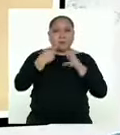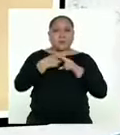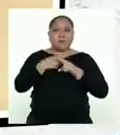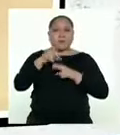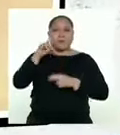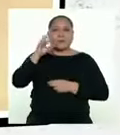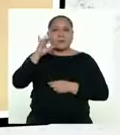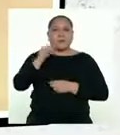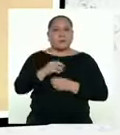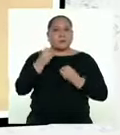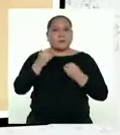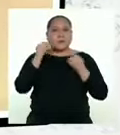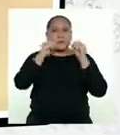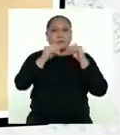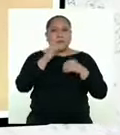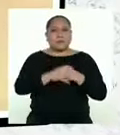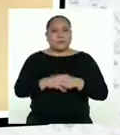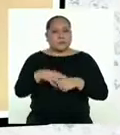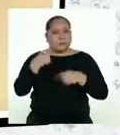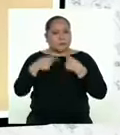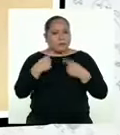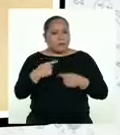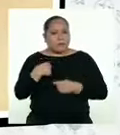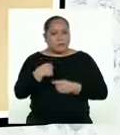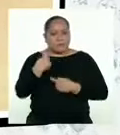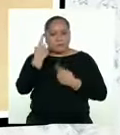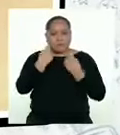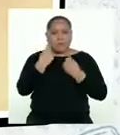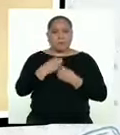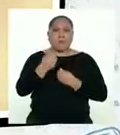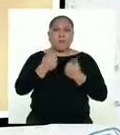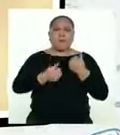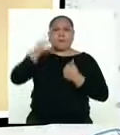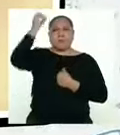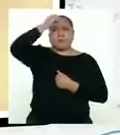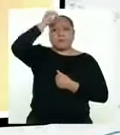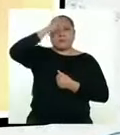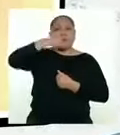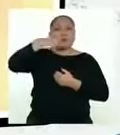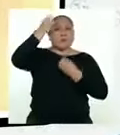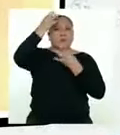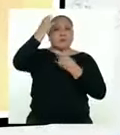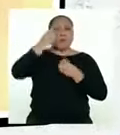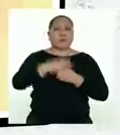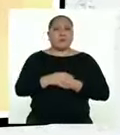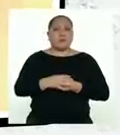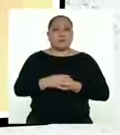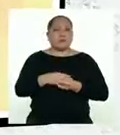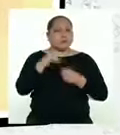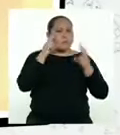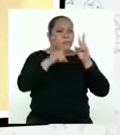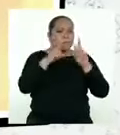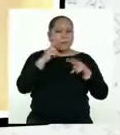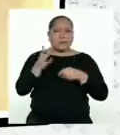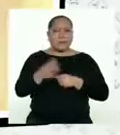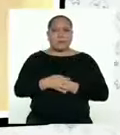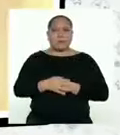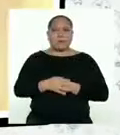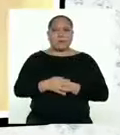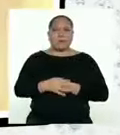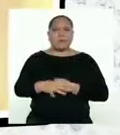casa podamos aplicarlo. Constantemente nos preguntaba qué opinábamos de la información que estábamos recibiendo.